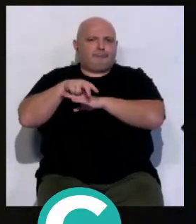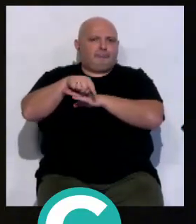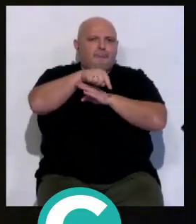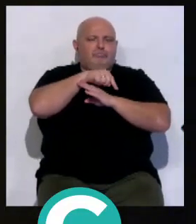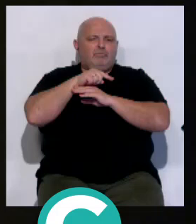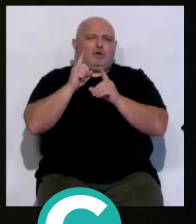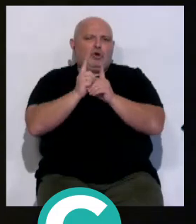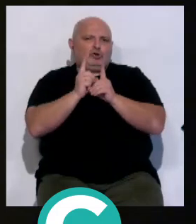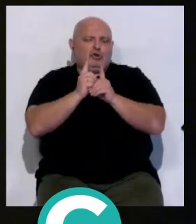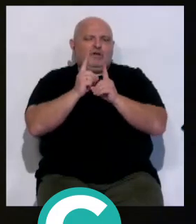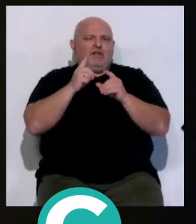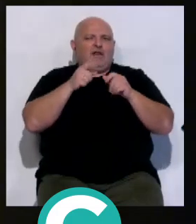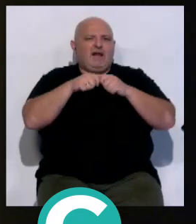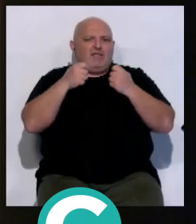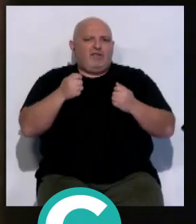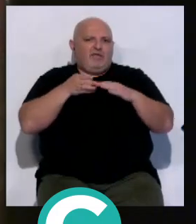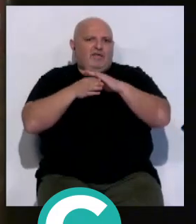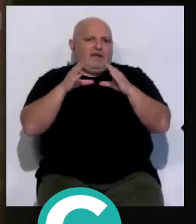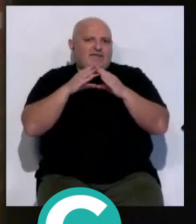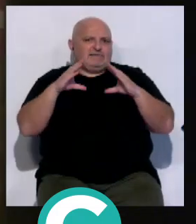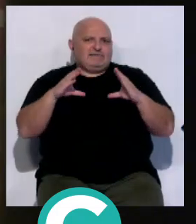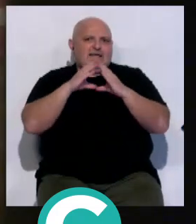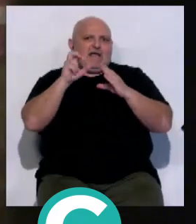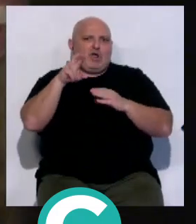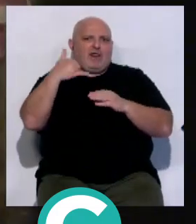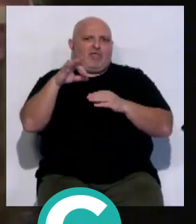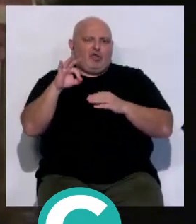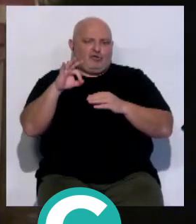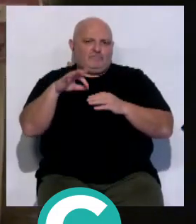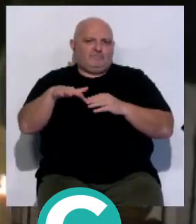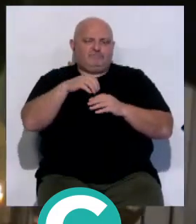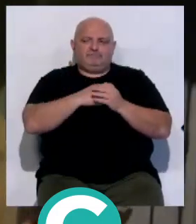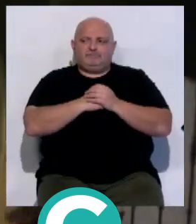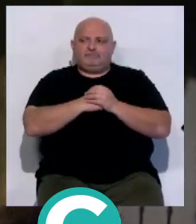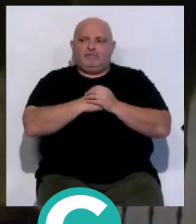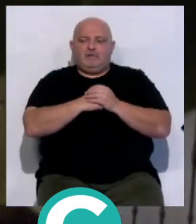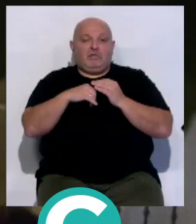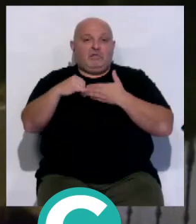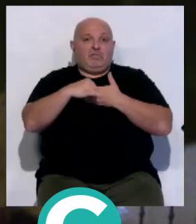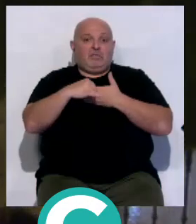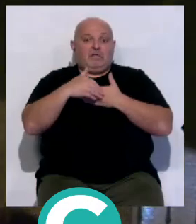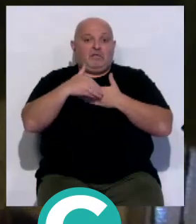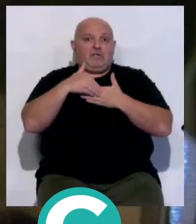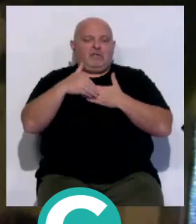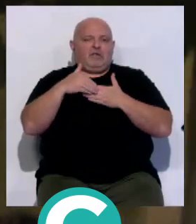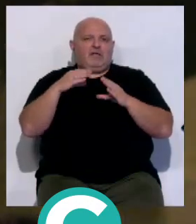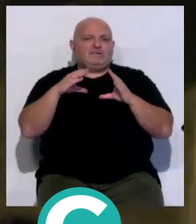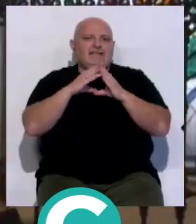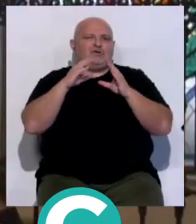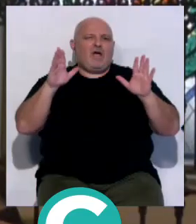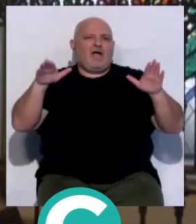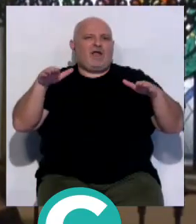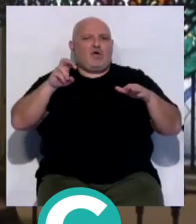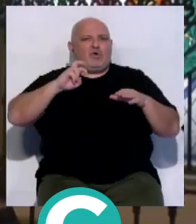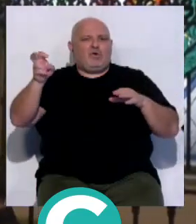Pastora celebraron el rezo piadoso desde la iglesia de San Lorenzo por las calles de la Flegresía. A pocos metros de distancia, la iglesia de Santo Ángel